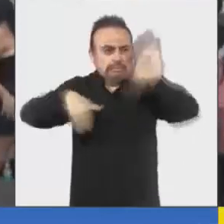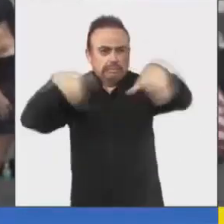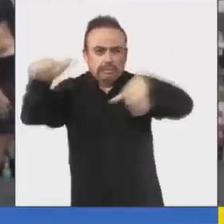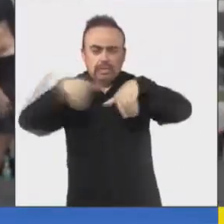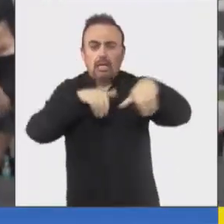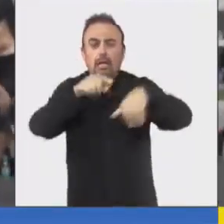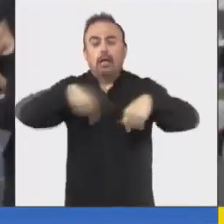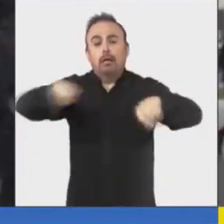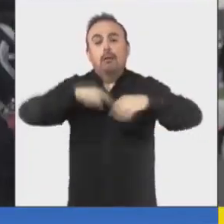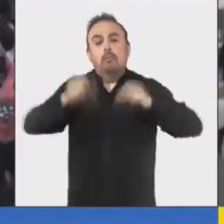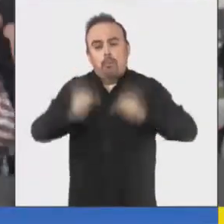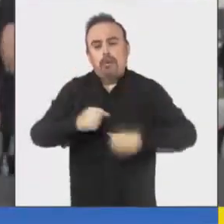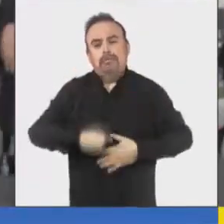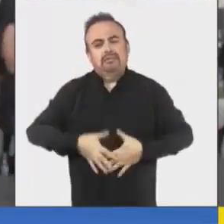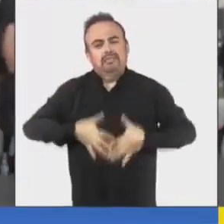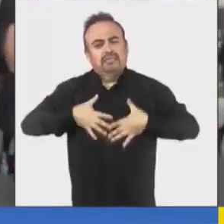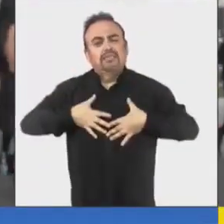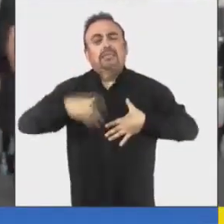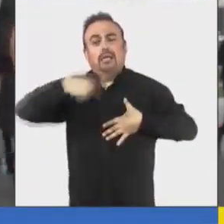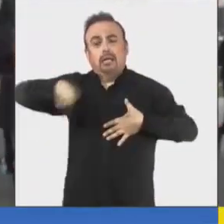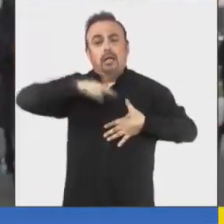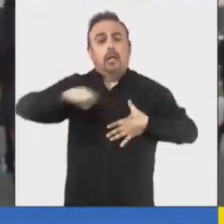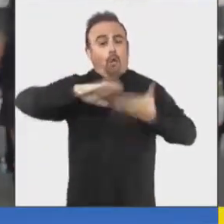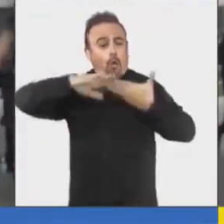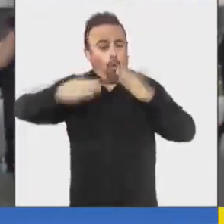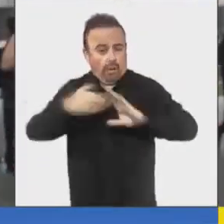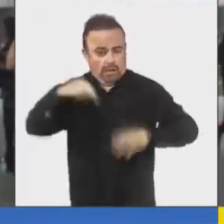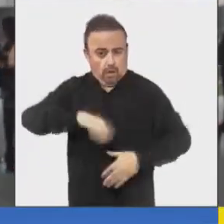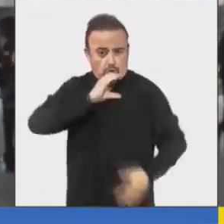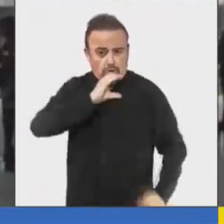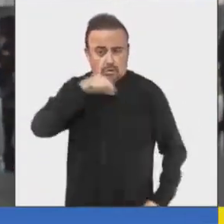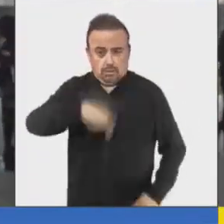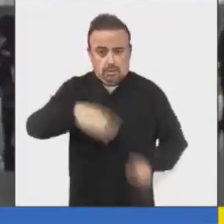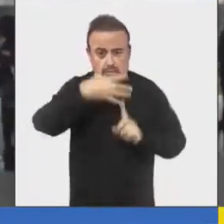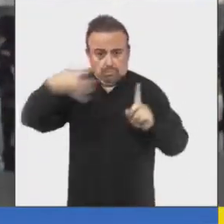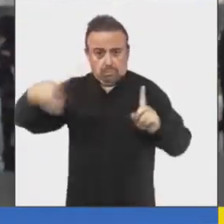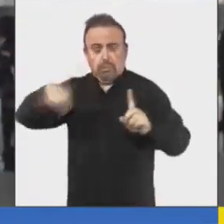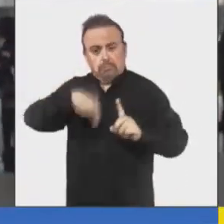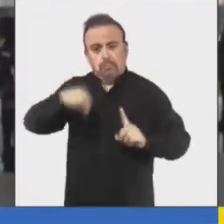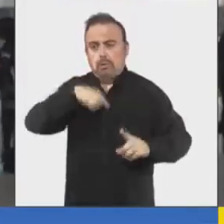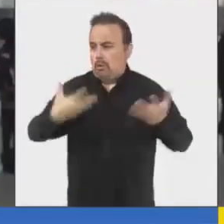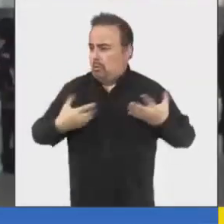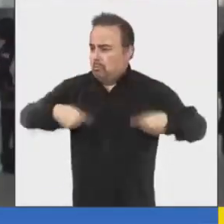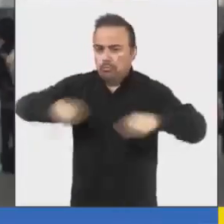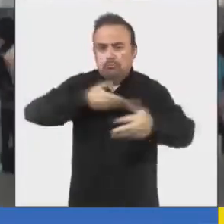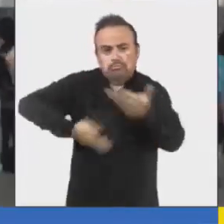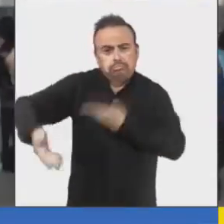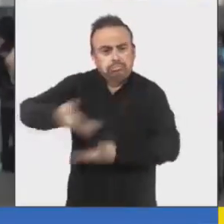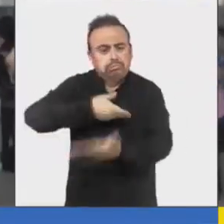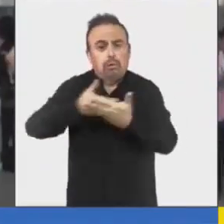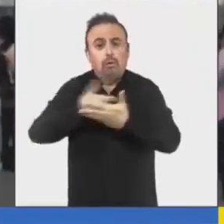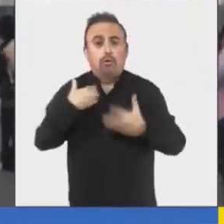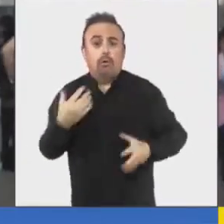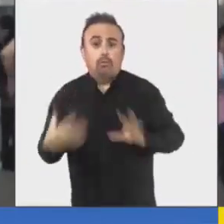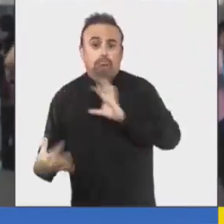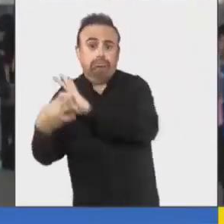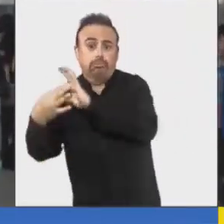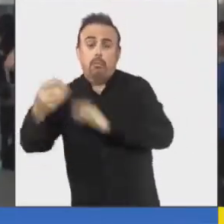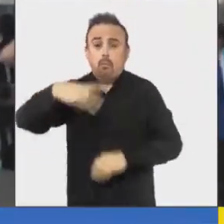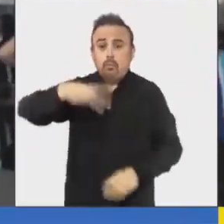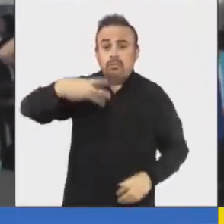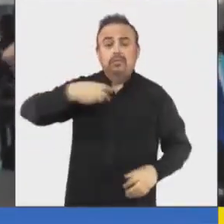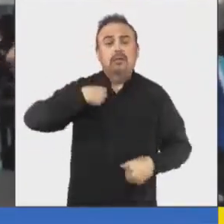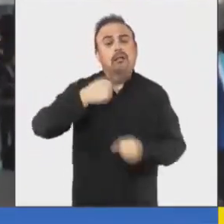para poder hacer sentir a la comunidad LGBT penquista que somos un espacio de protección, las organizaciones junto con el municipio estamos